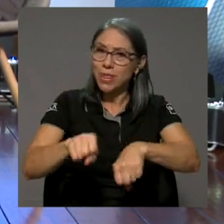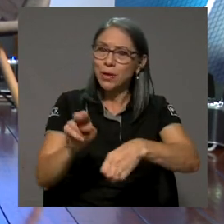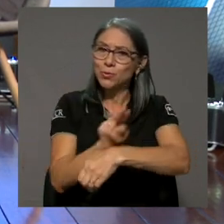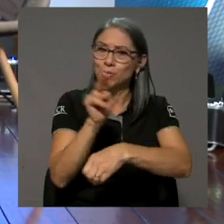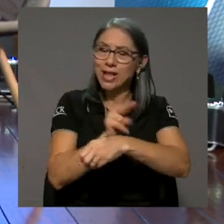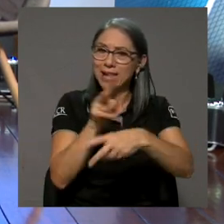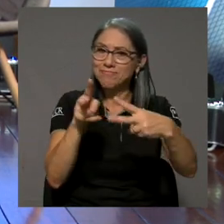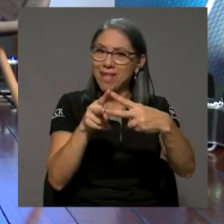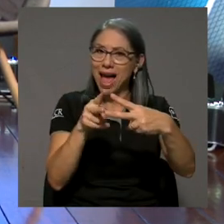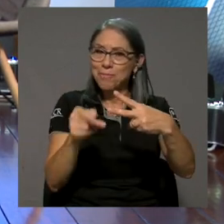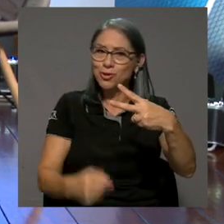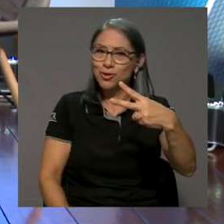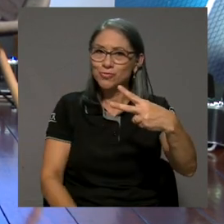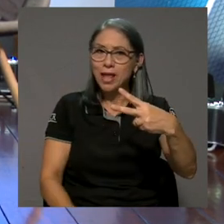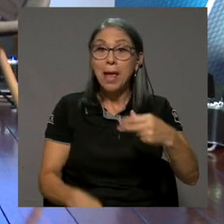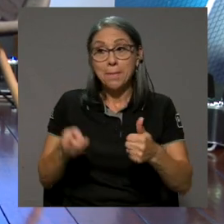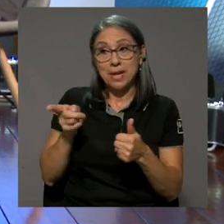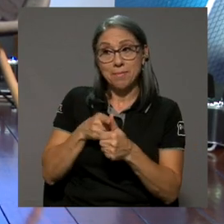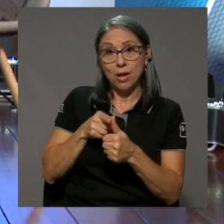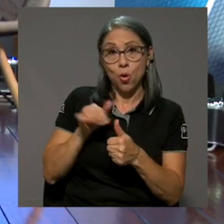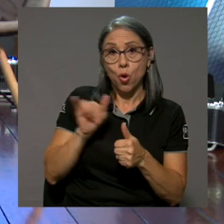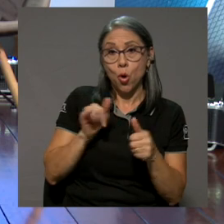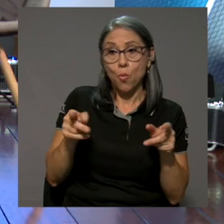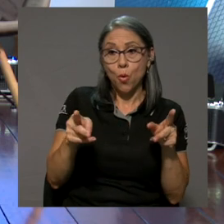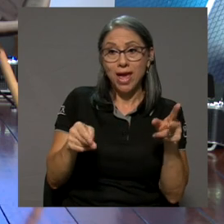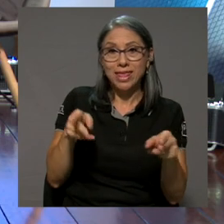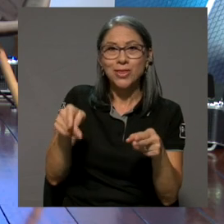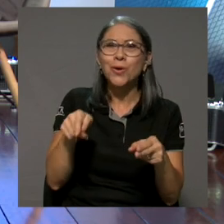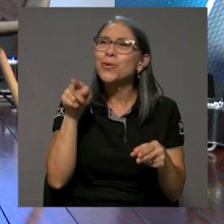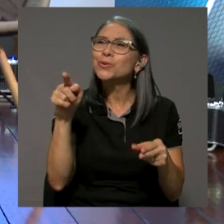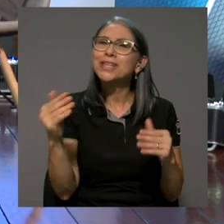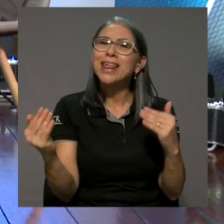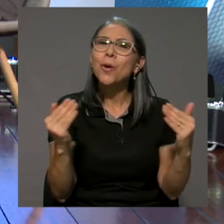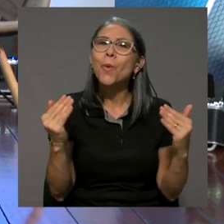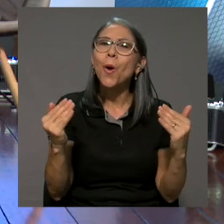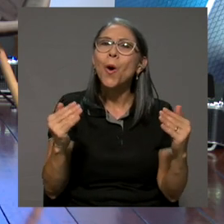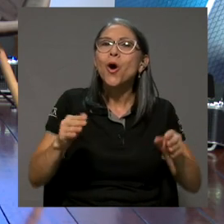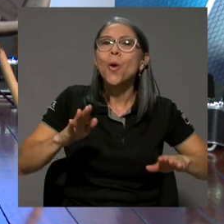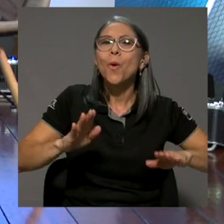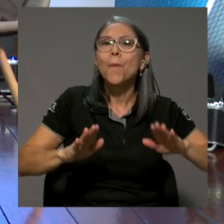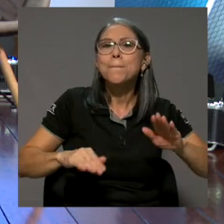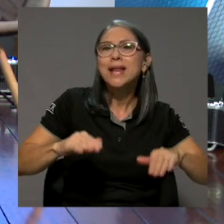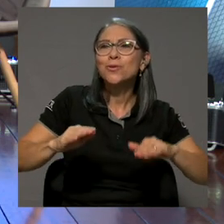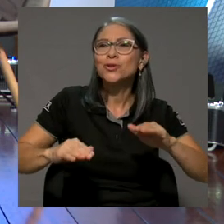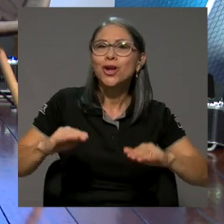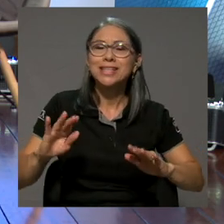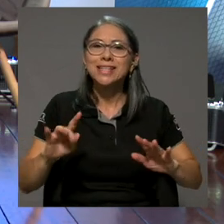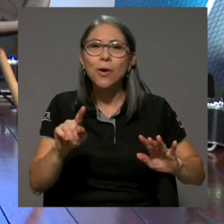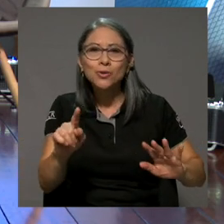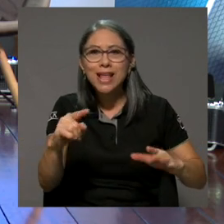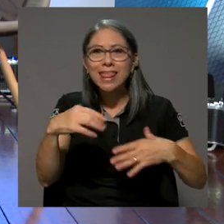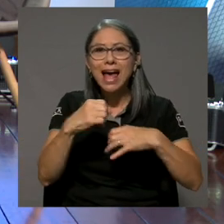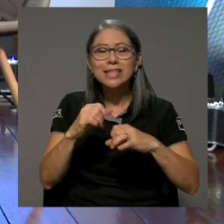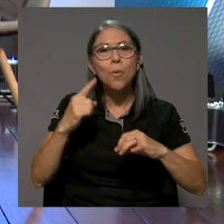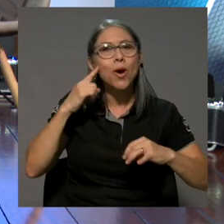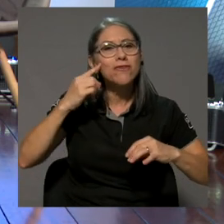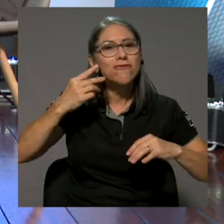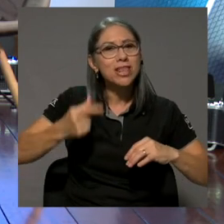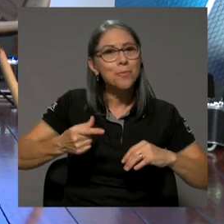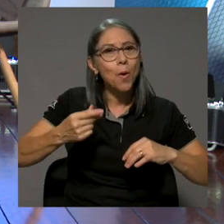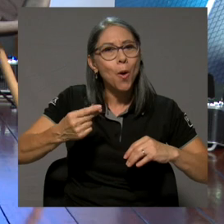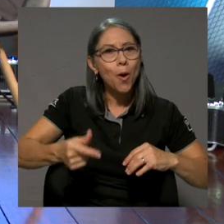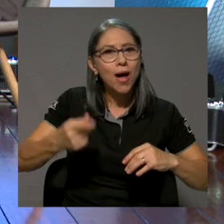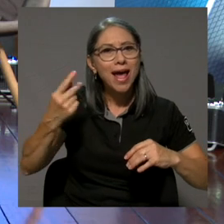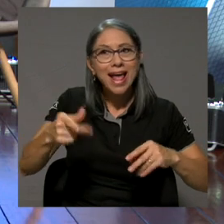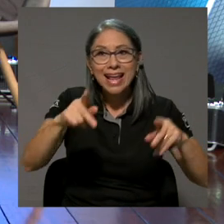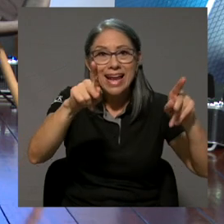usarlos ambos. El primero es que, como editor, tú eres un percusionista. Tú creas el ritmo de la mirada del